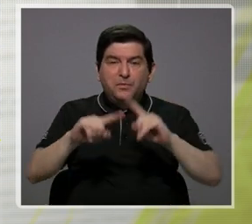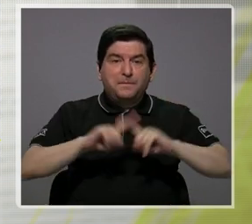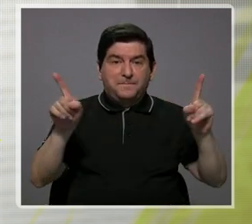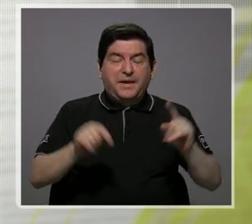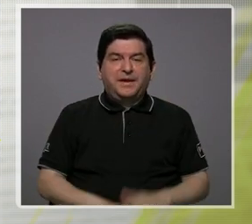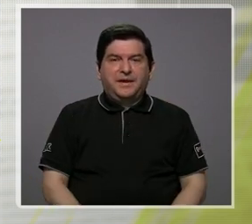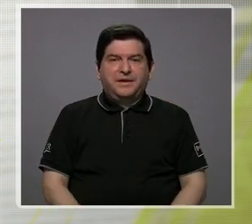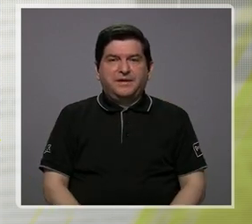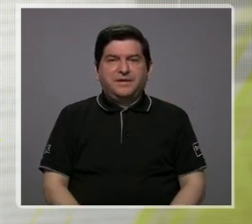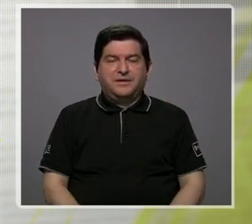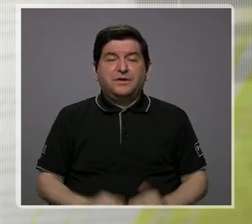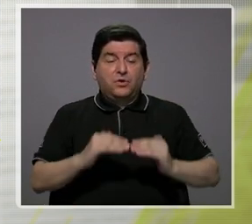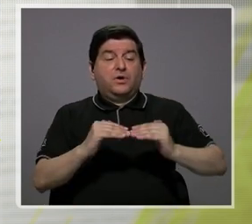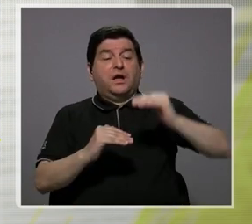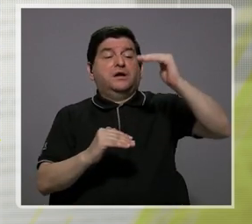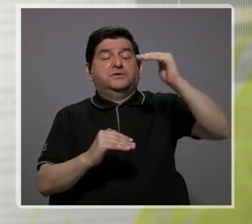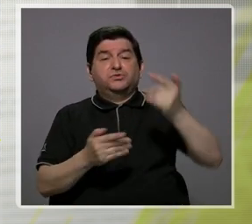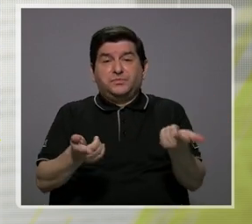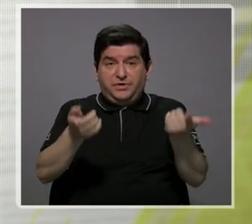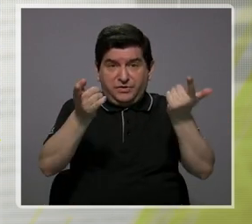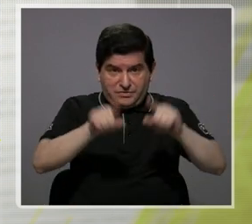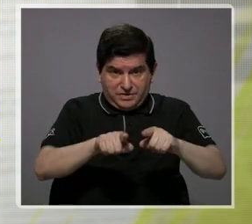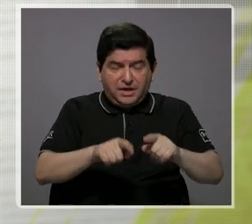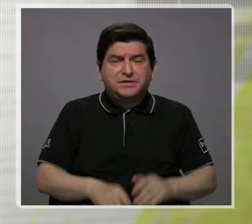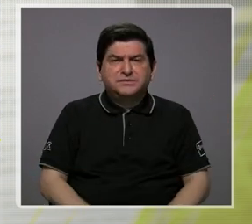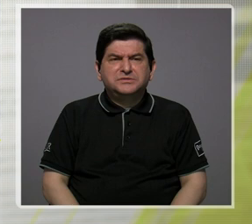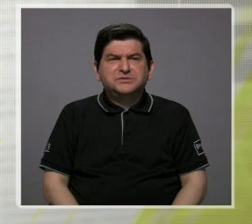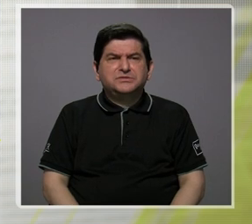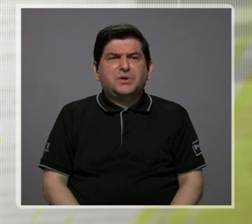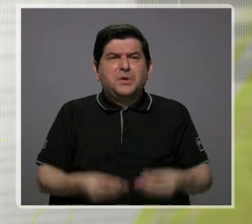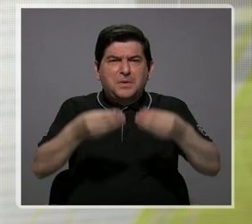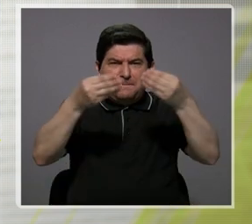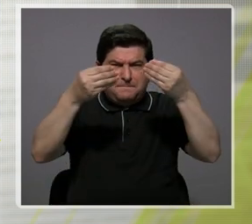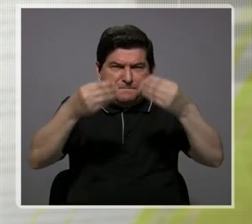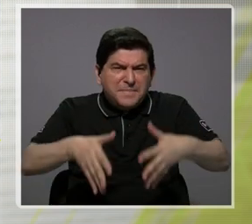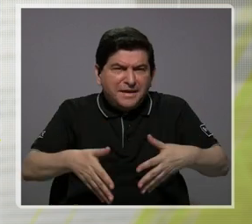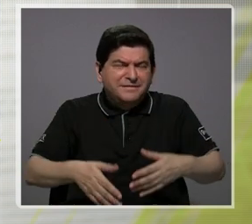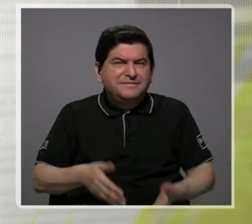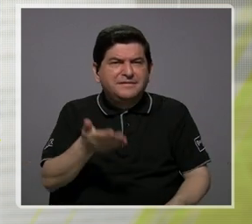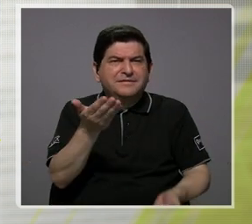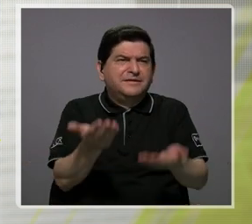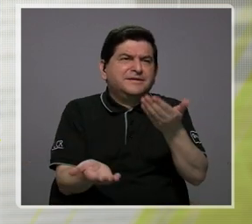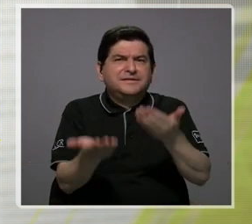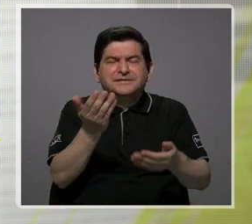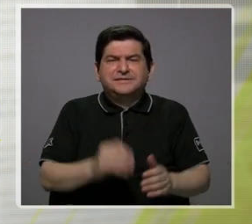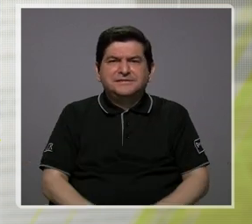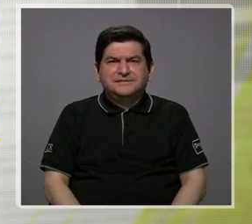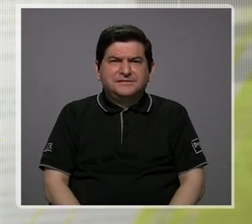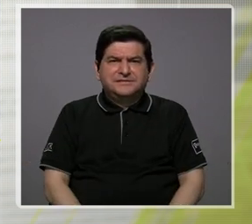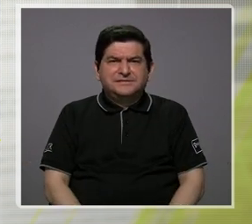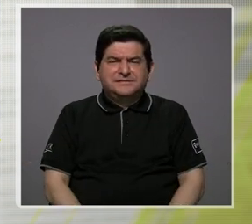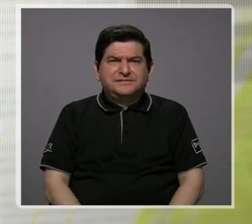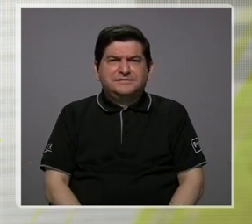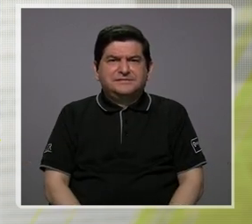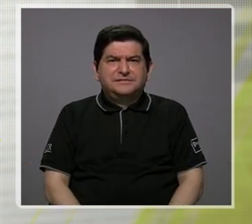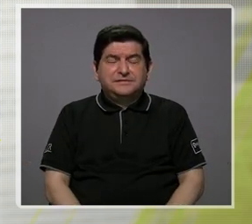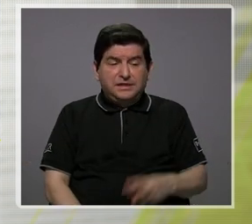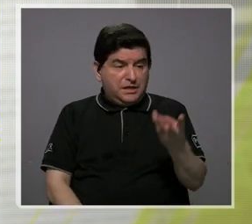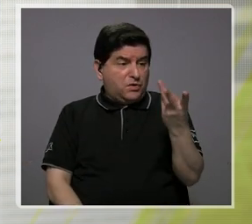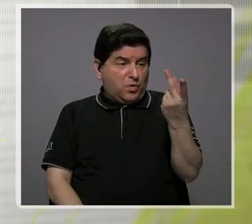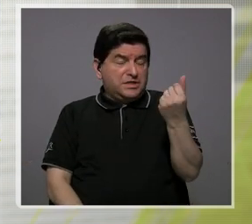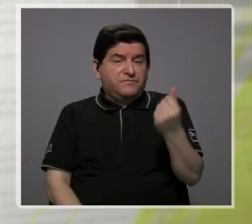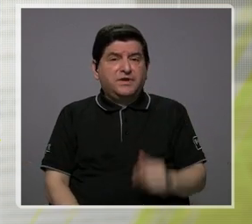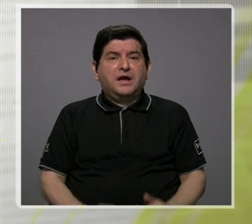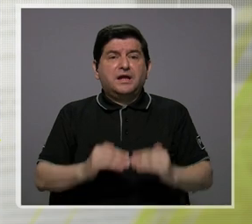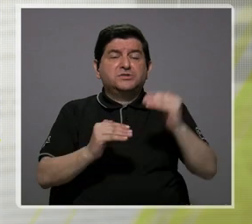salarios de repente más altos se ha perdido una pérdida, ¿verdad? Se percibe y se cuantifica